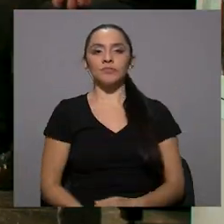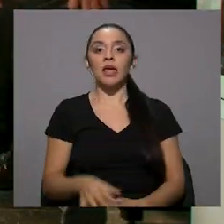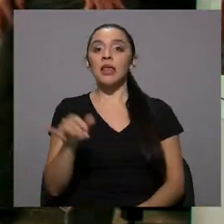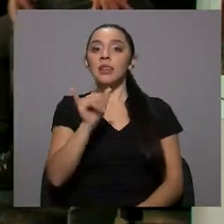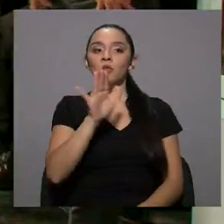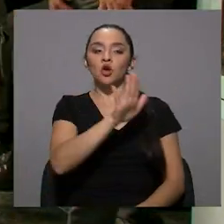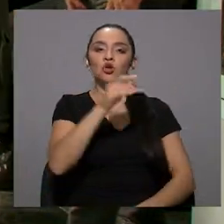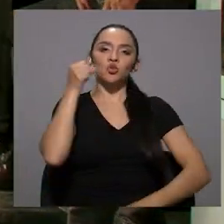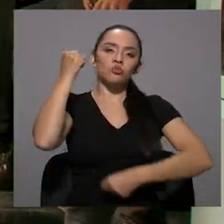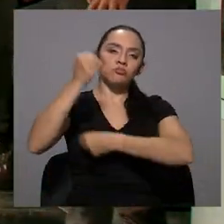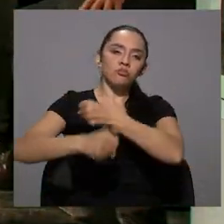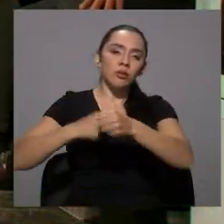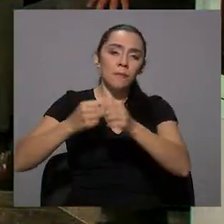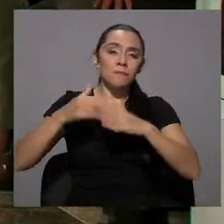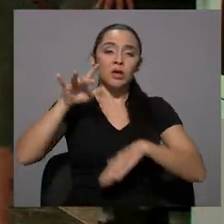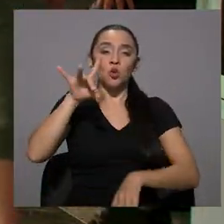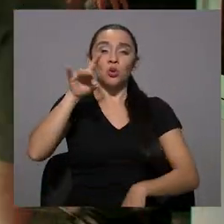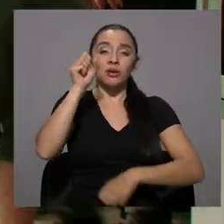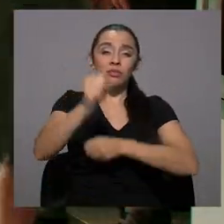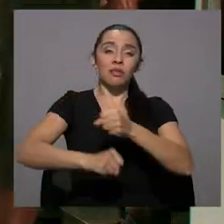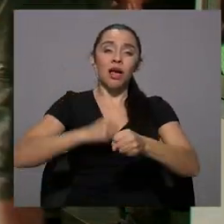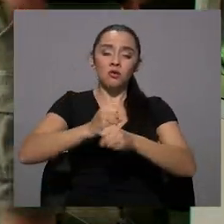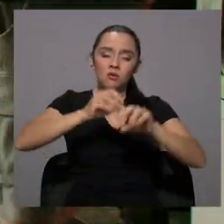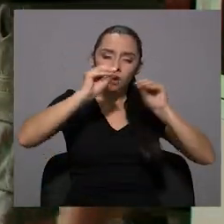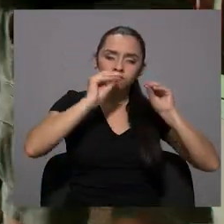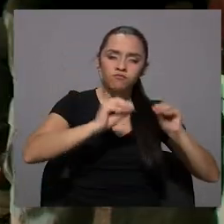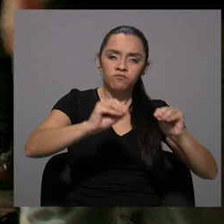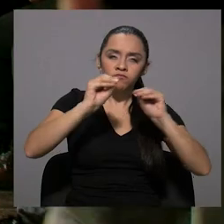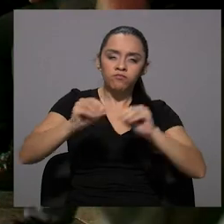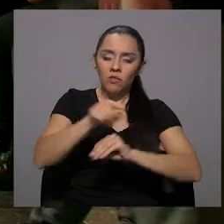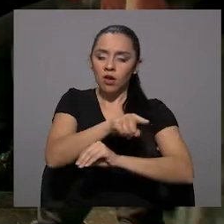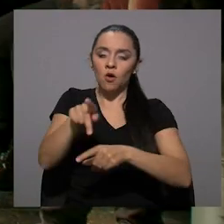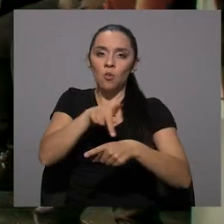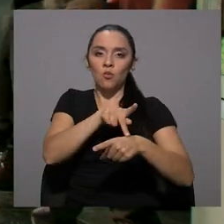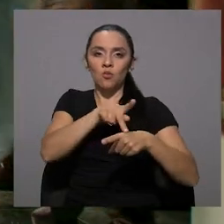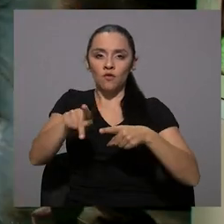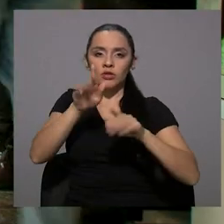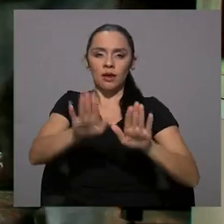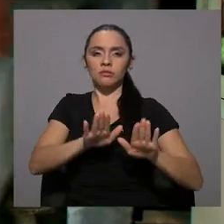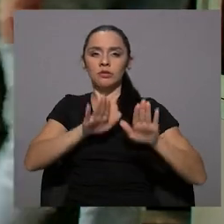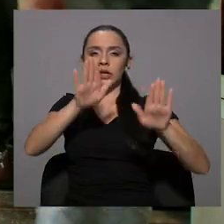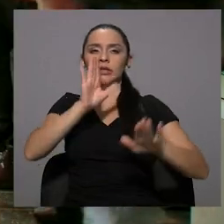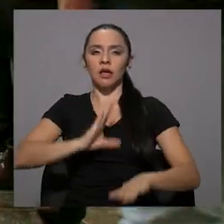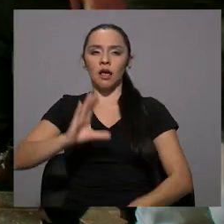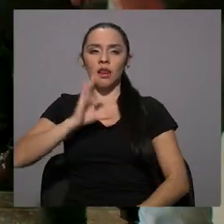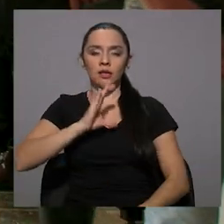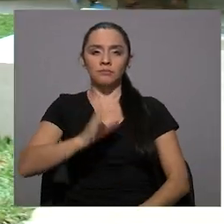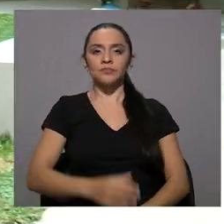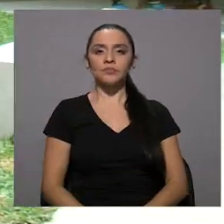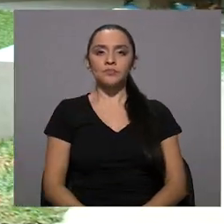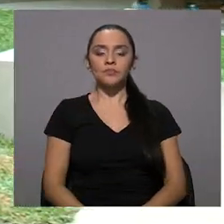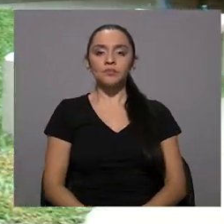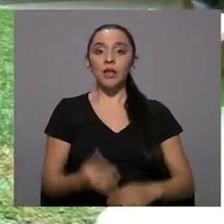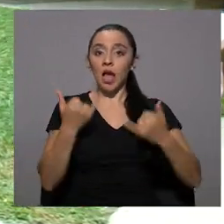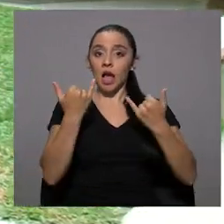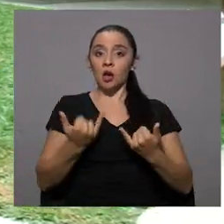país, así como por su trayectoria de más de 80 años en la formación de profesionales de excelencia y calidad.